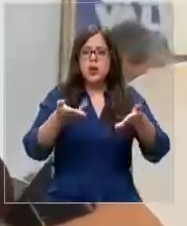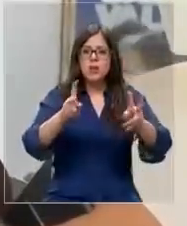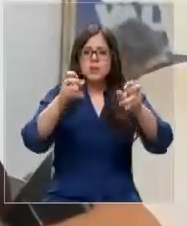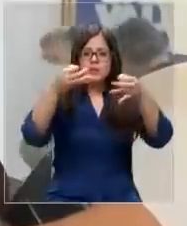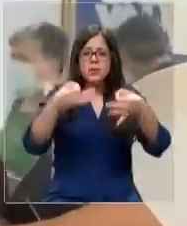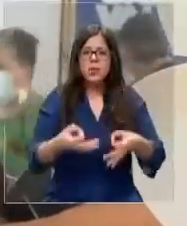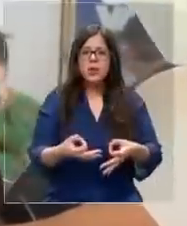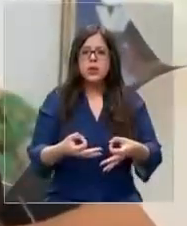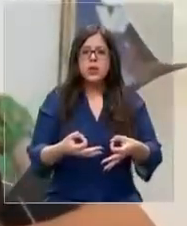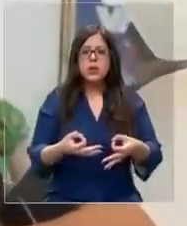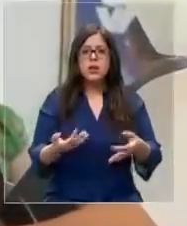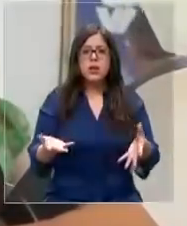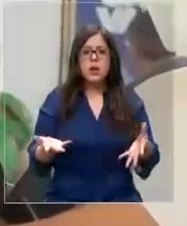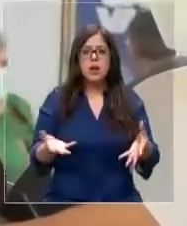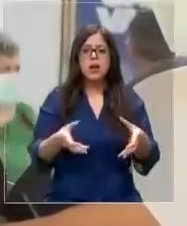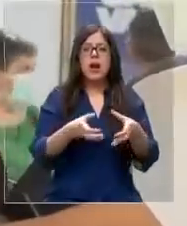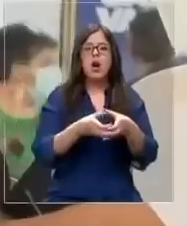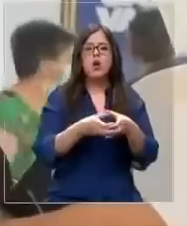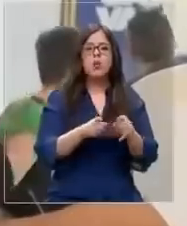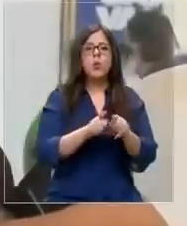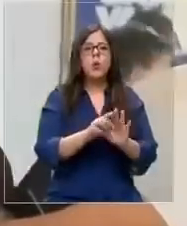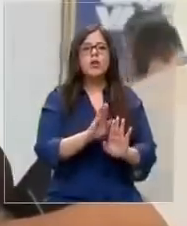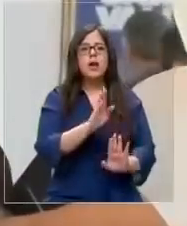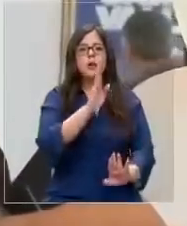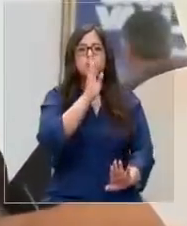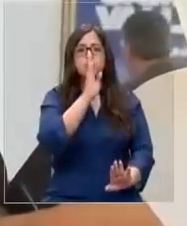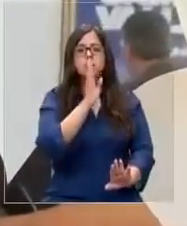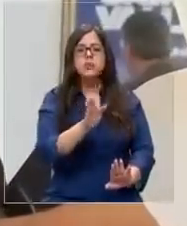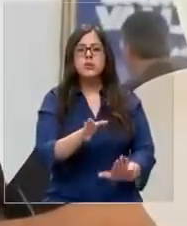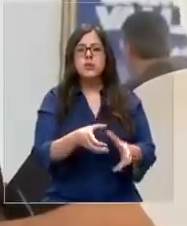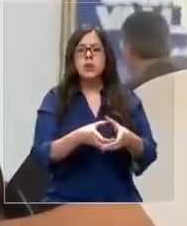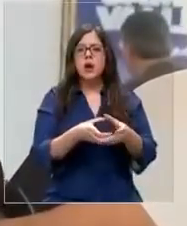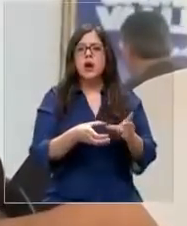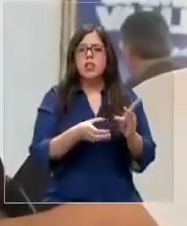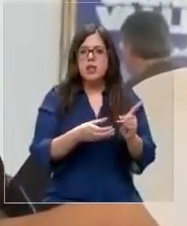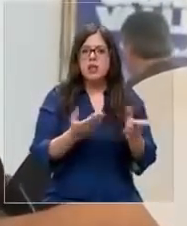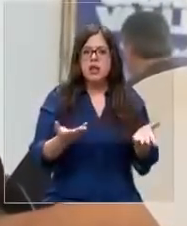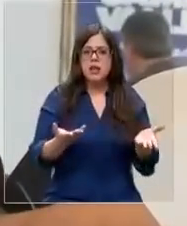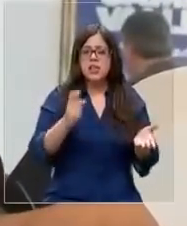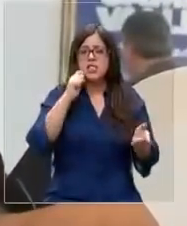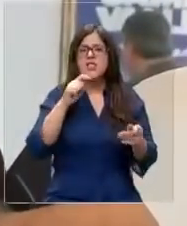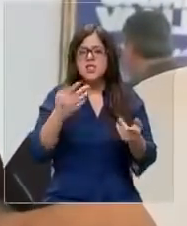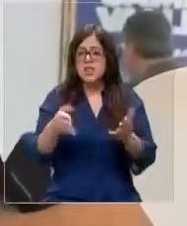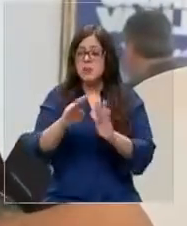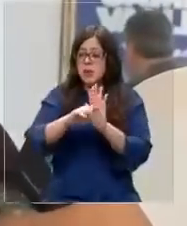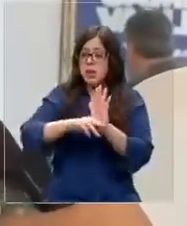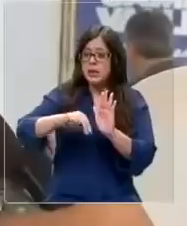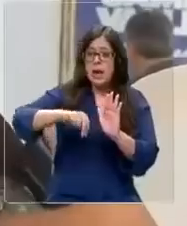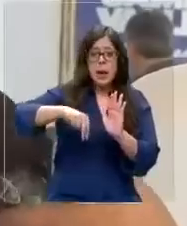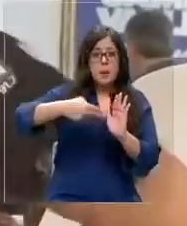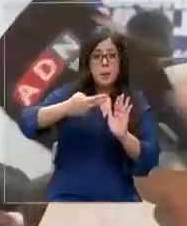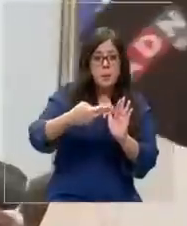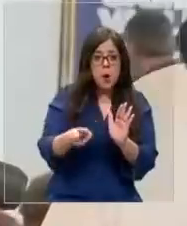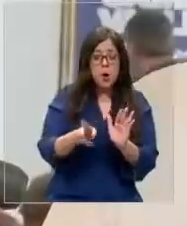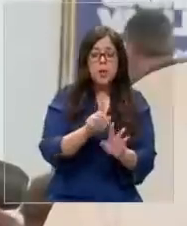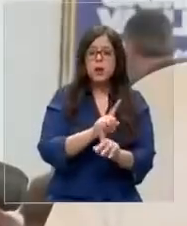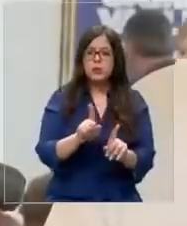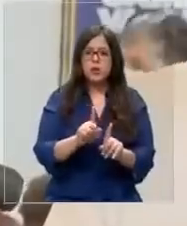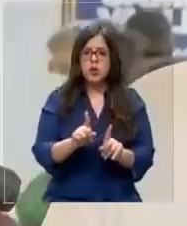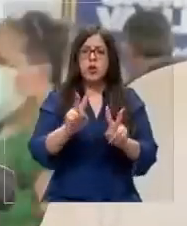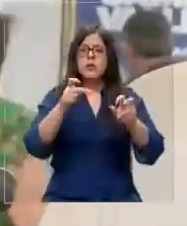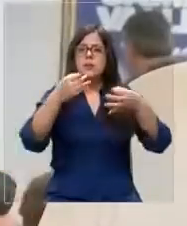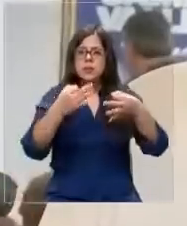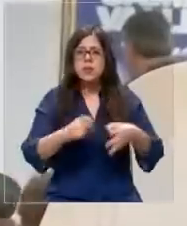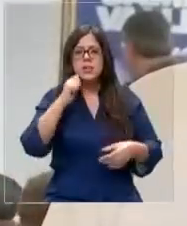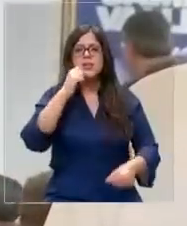seguridad al sector conservador de nuestro país, creyendo que es una agenda propia de ese sector y no lo ves. El tema de la